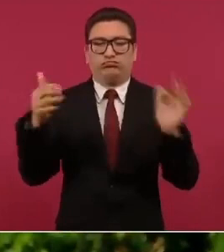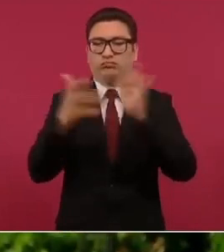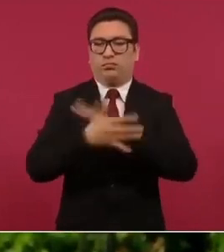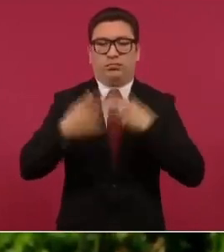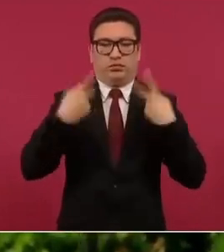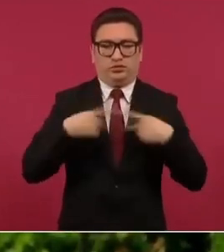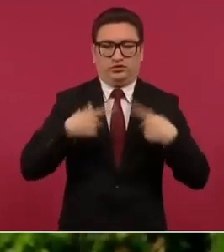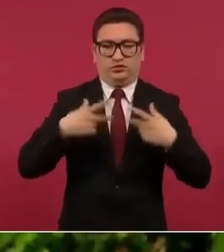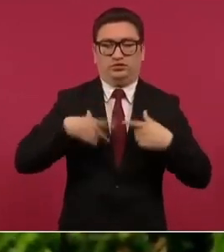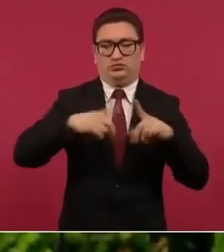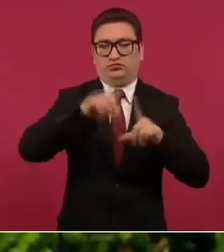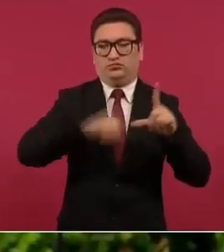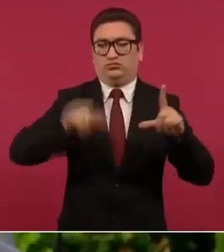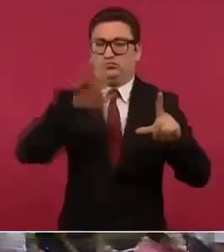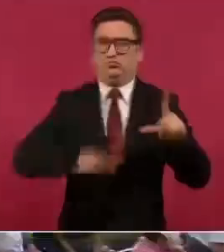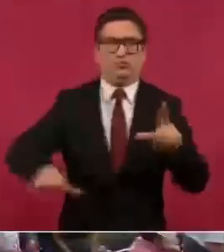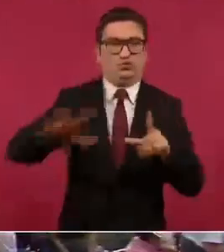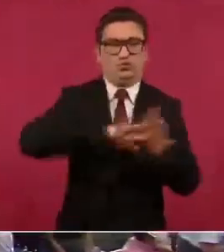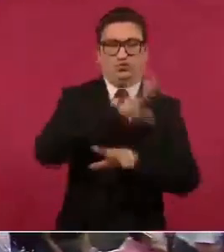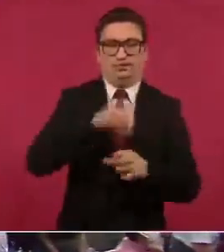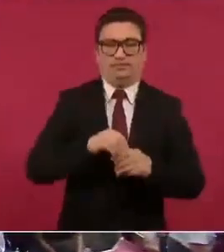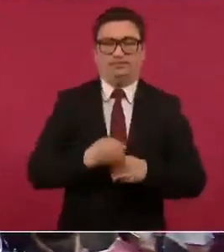todo el territorio nacional